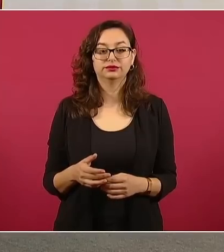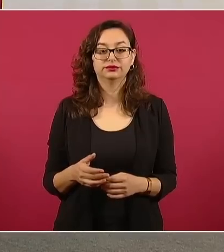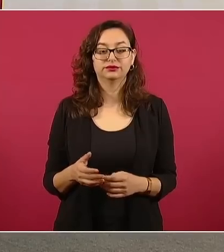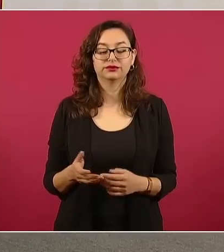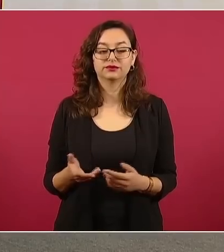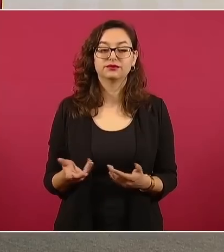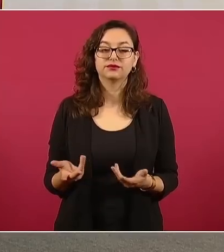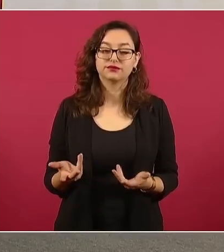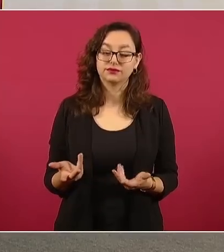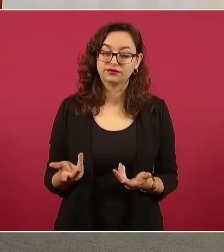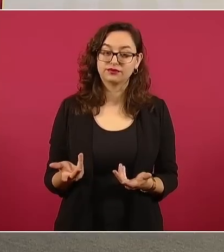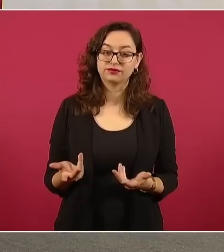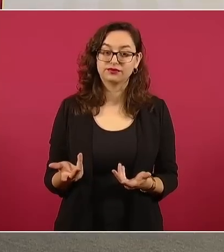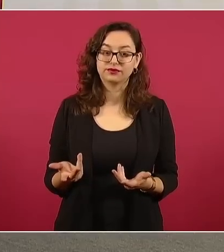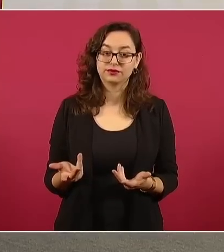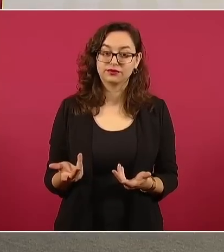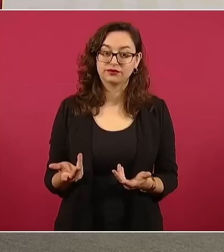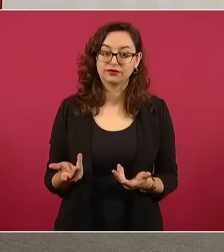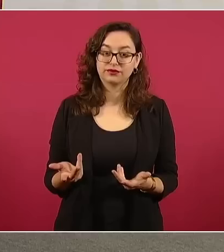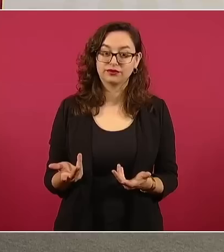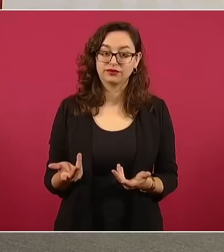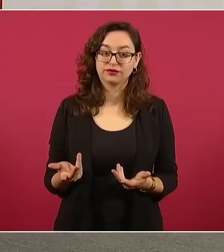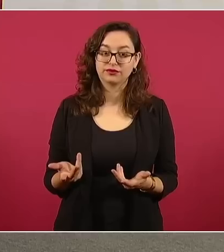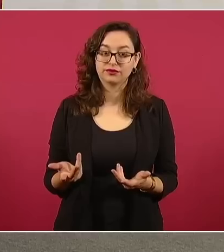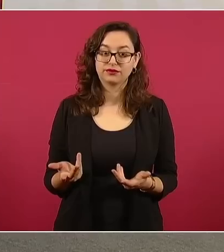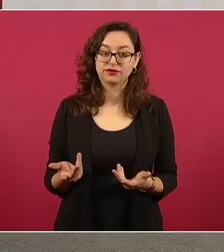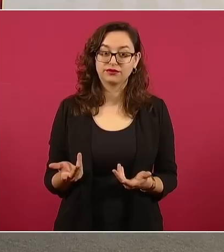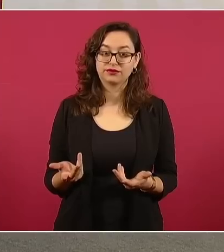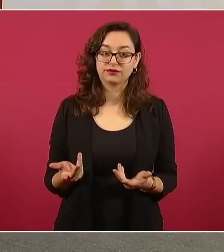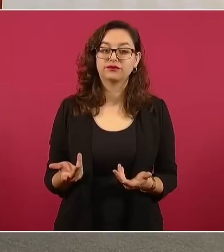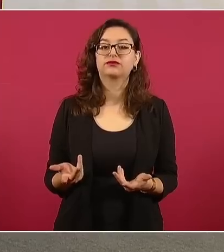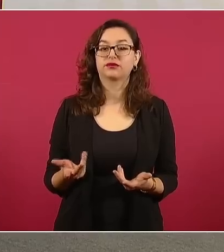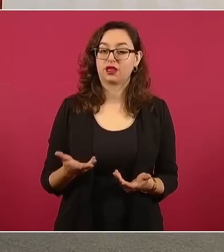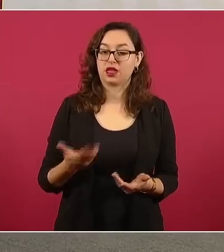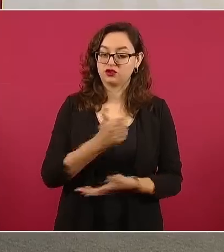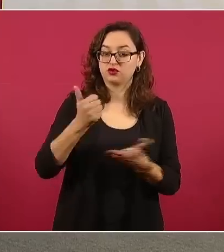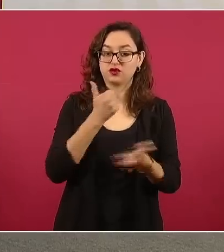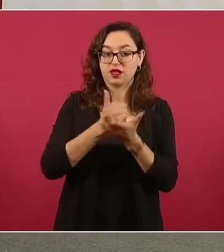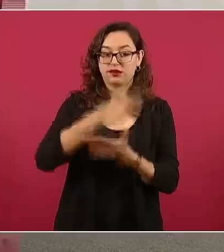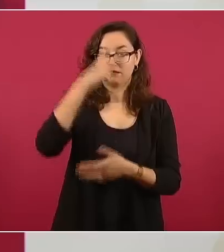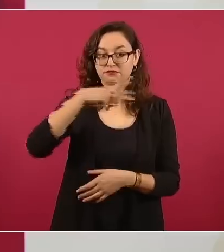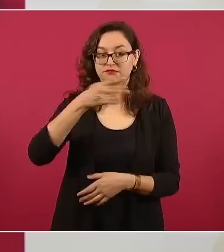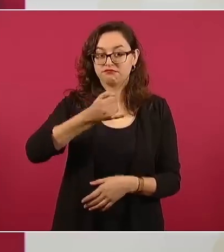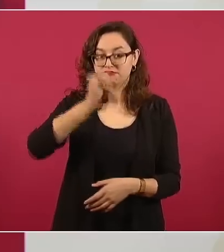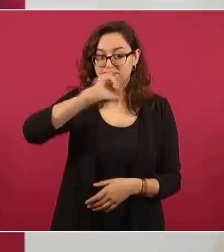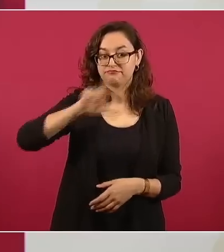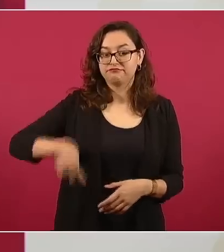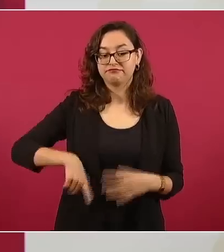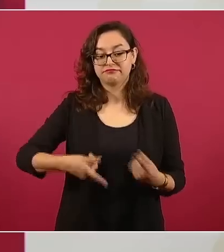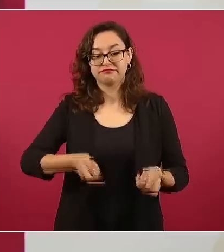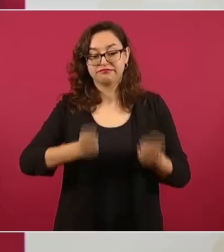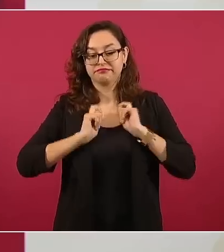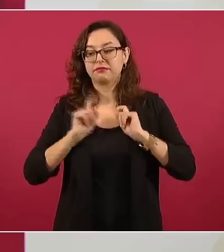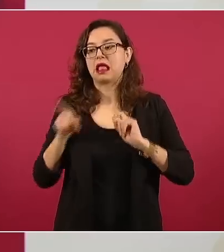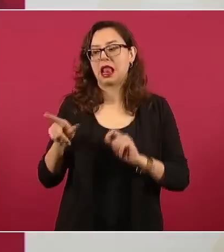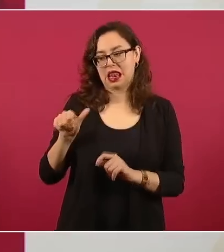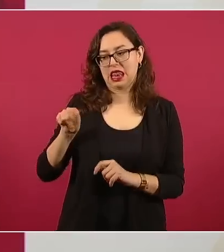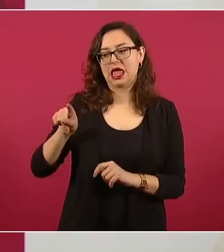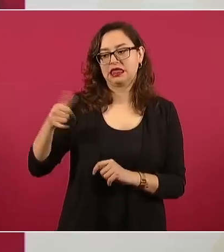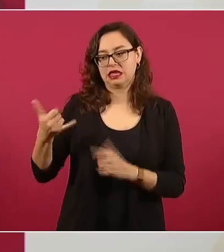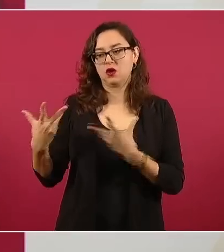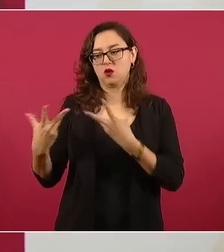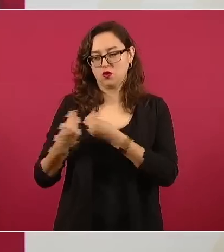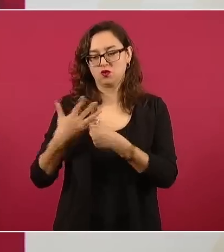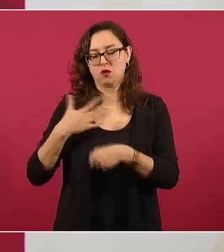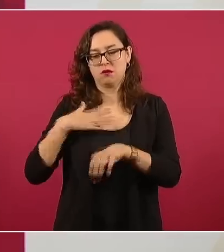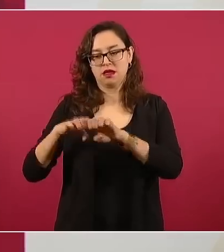que estuve de jefe de gobierno, actualmente es